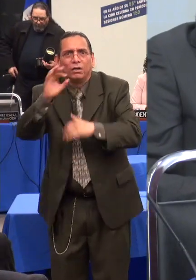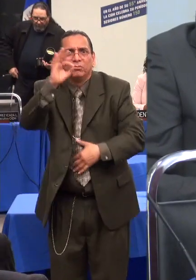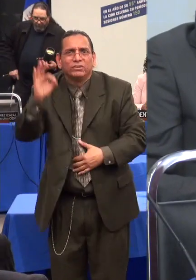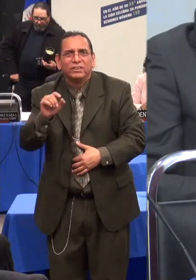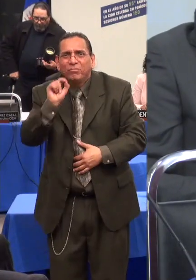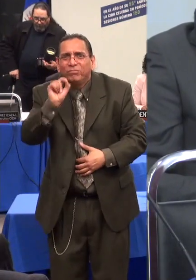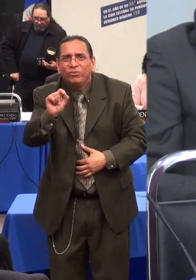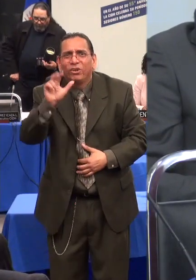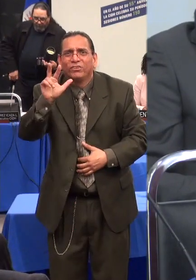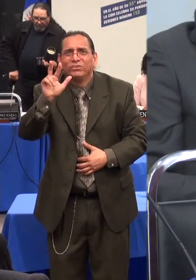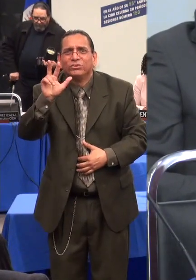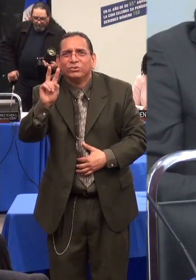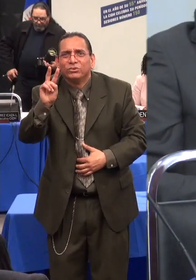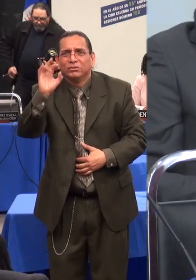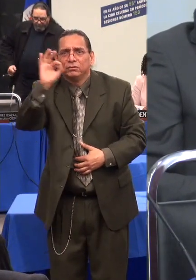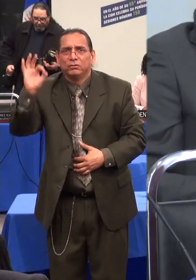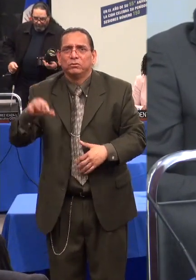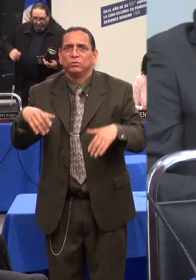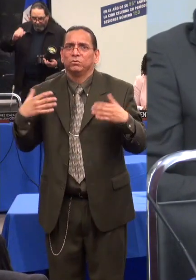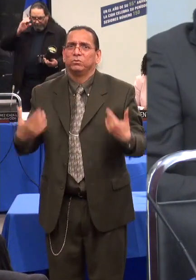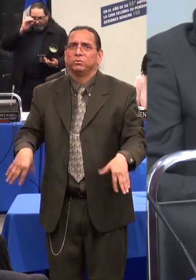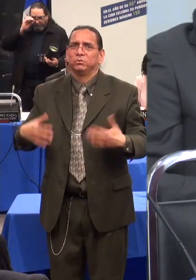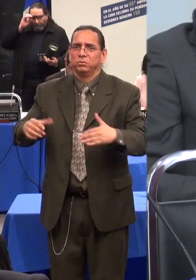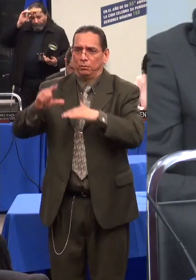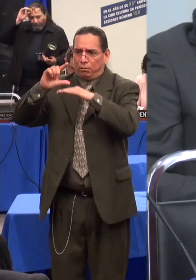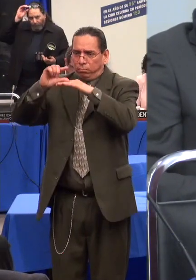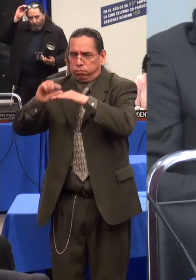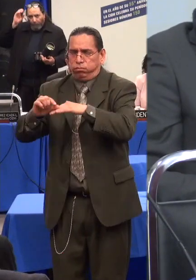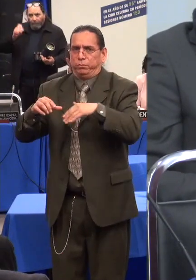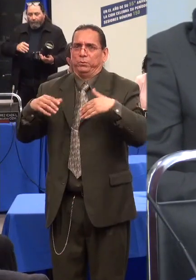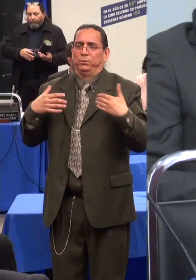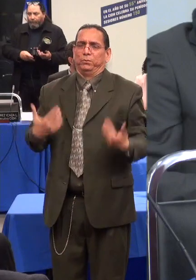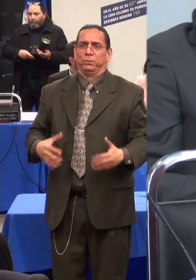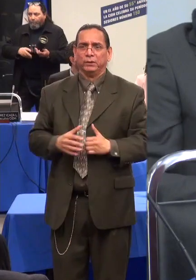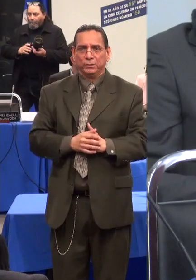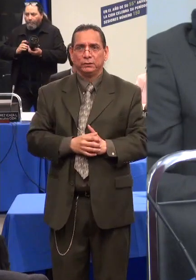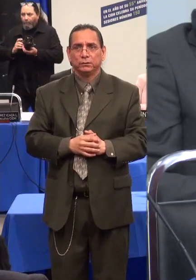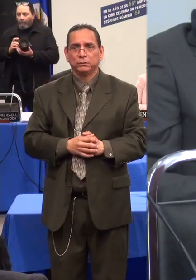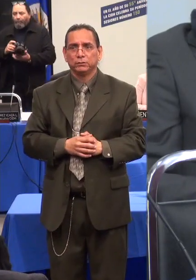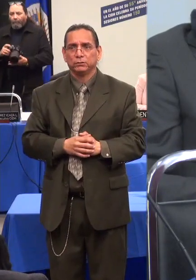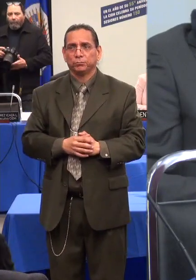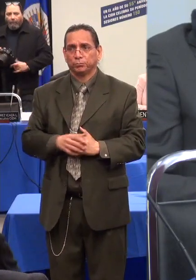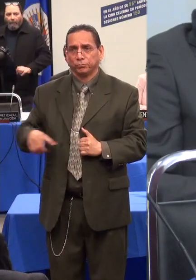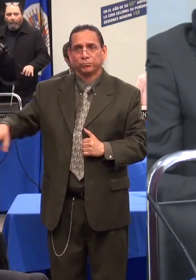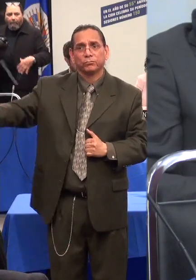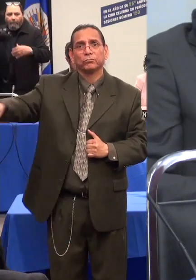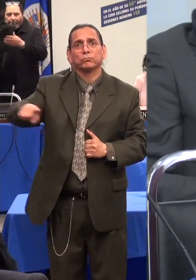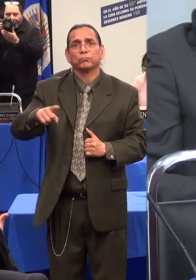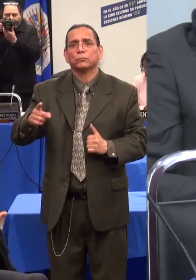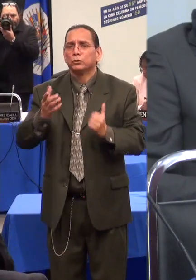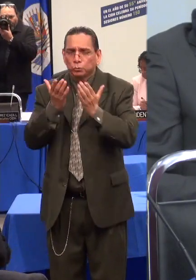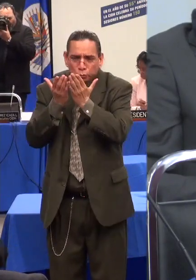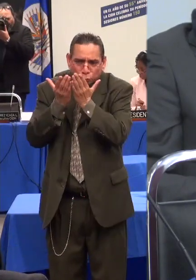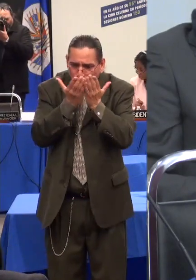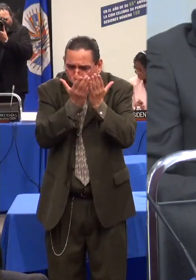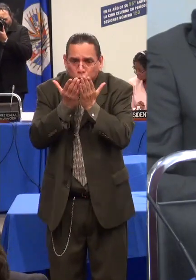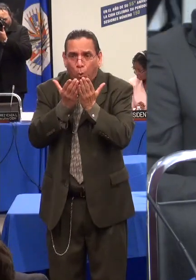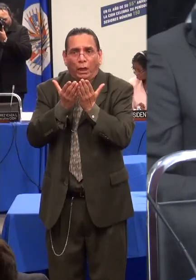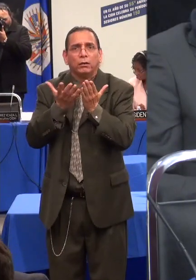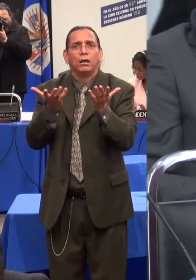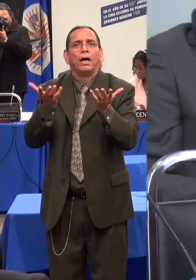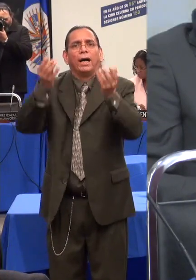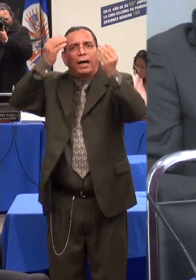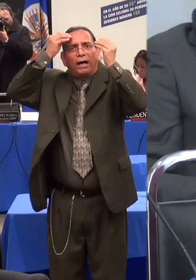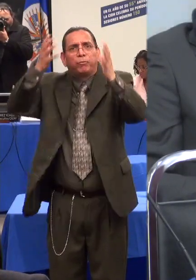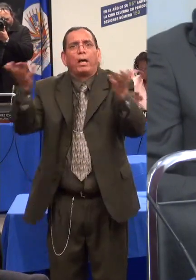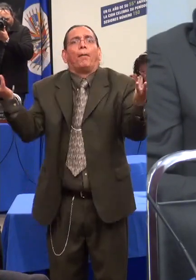impacto claro sobre el acceso a la información. También un informe del Ministerio de Educación sobre deserción escolar no incluye